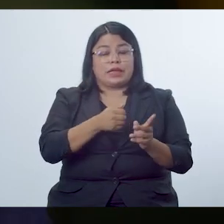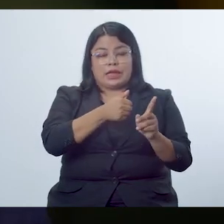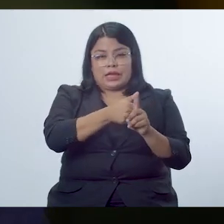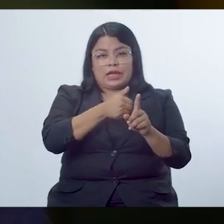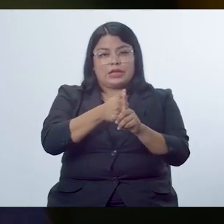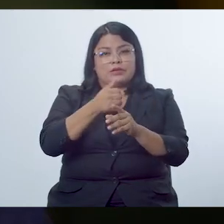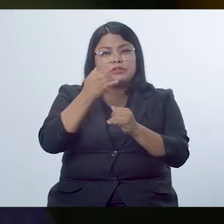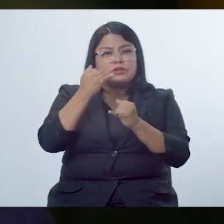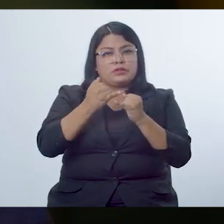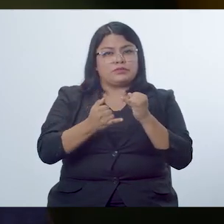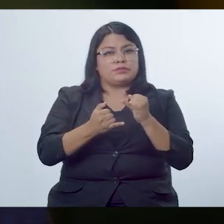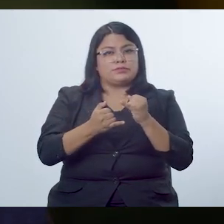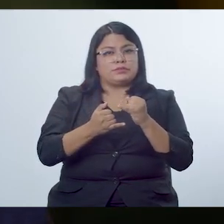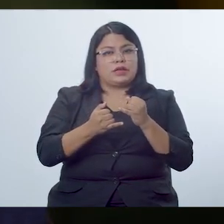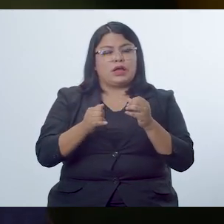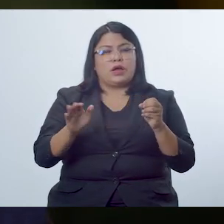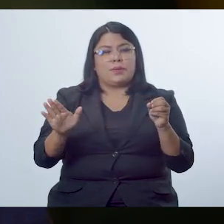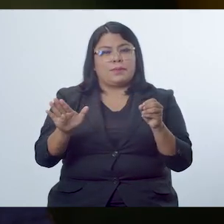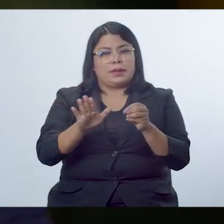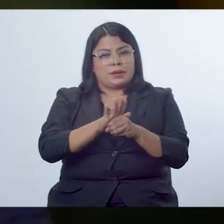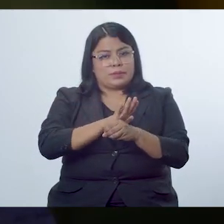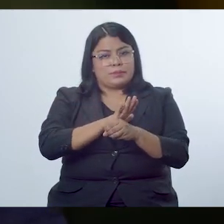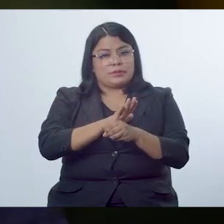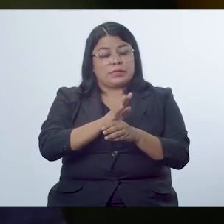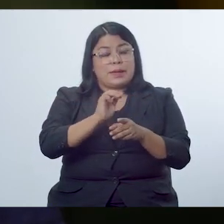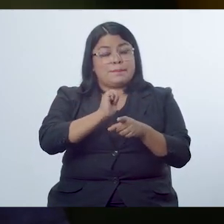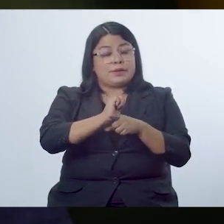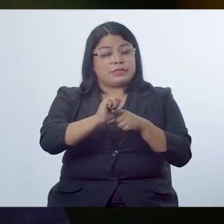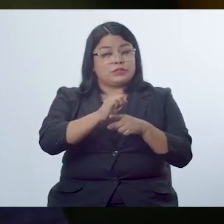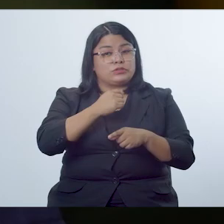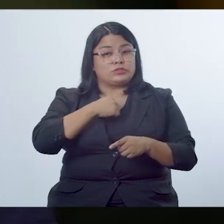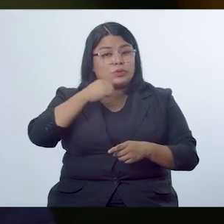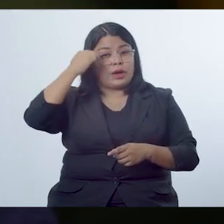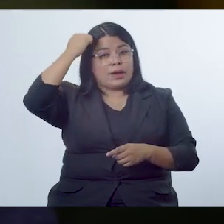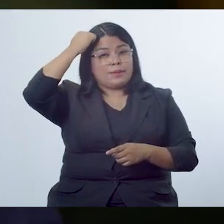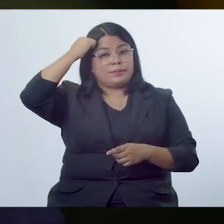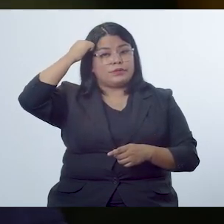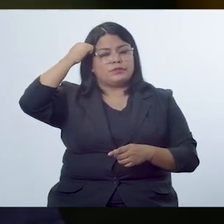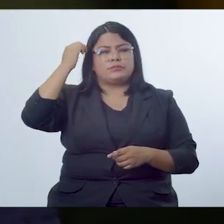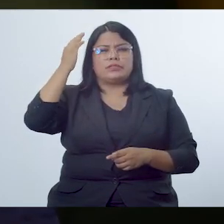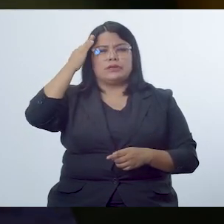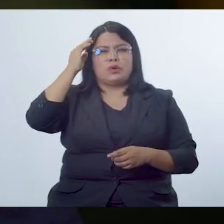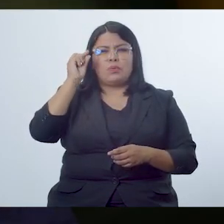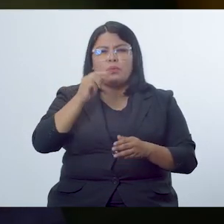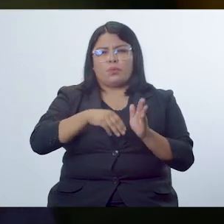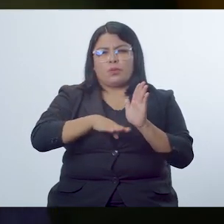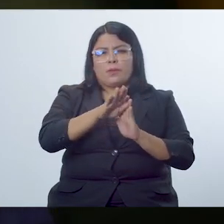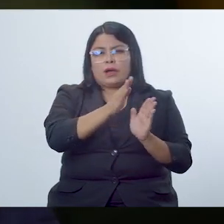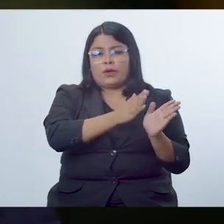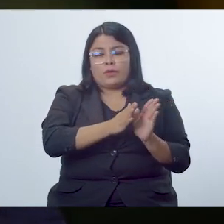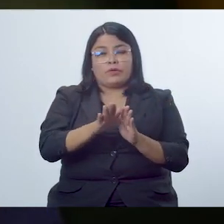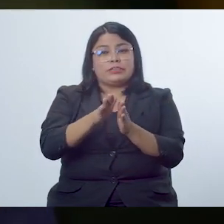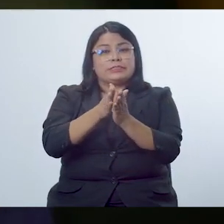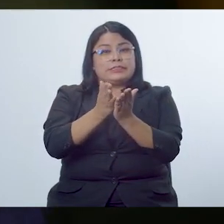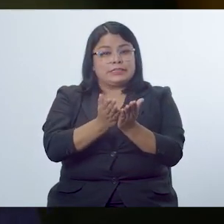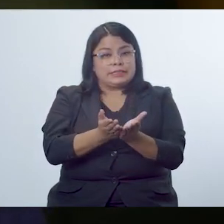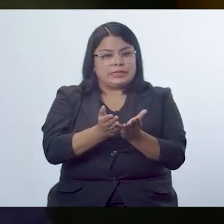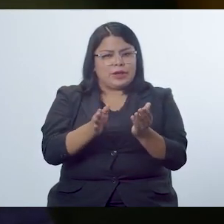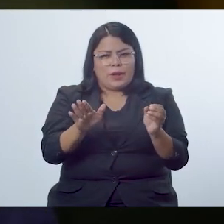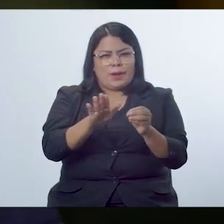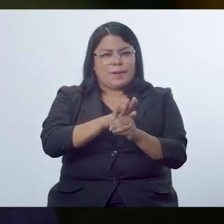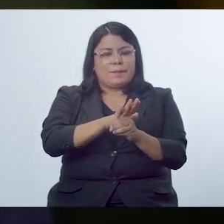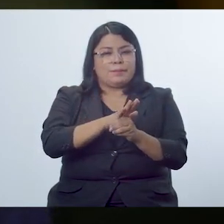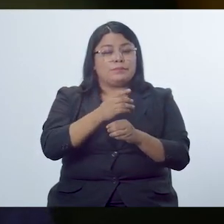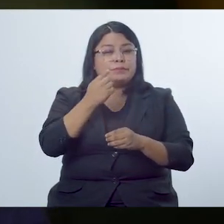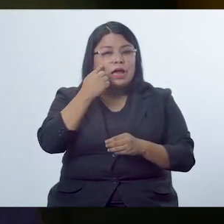al final una parte complementaria que se llama práctico lo aprendido. Para conocer mejor la estructura del libro, la estructura global,